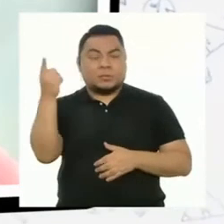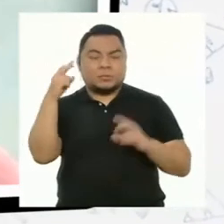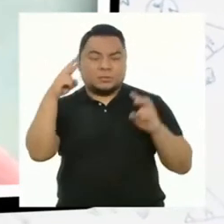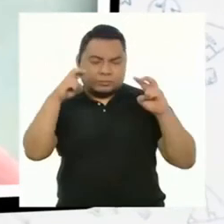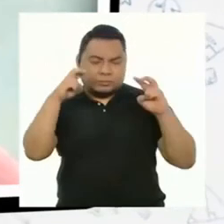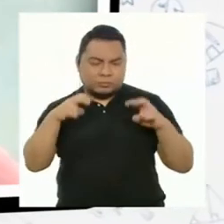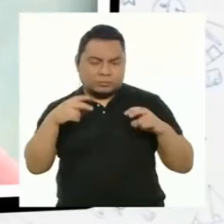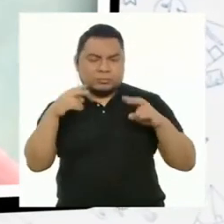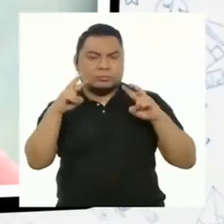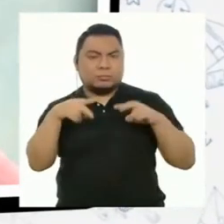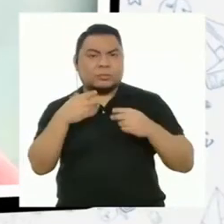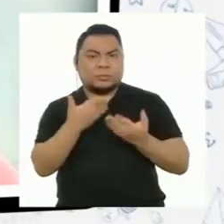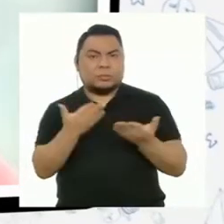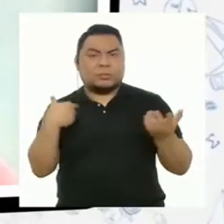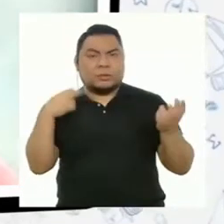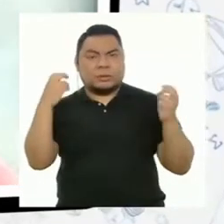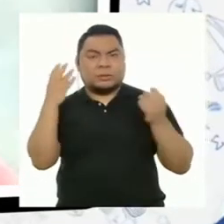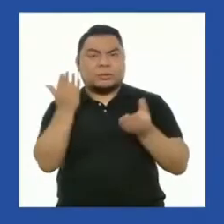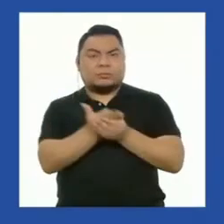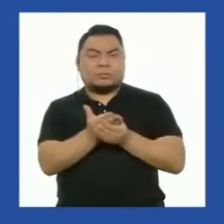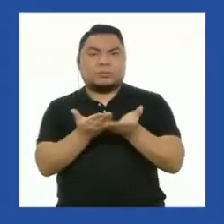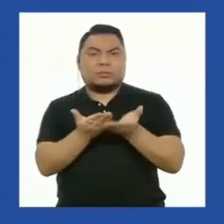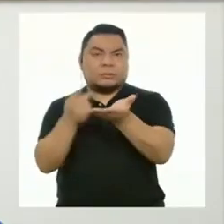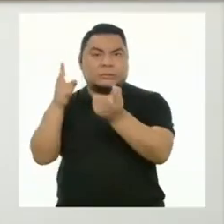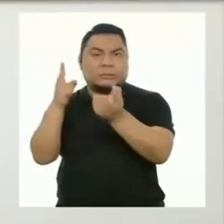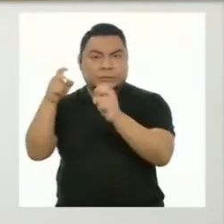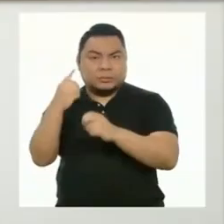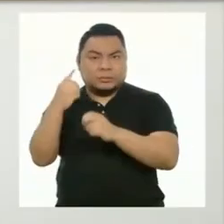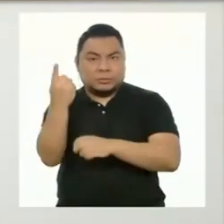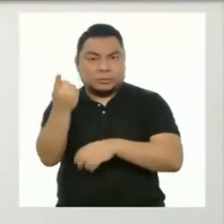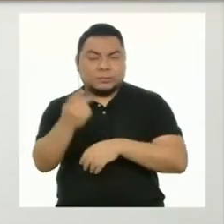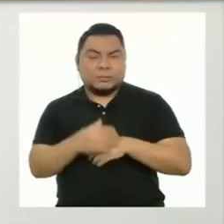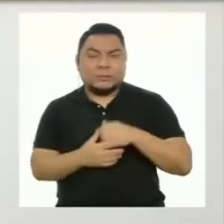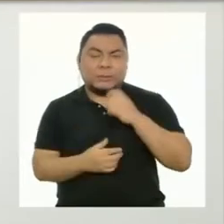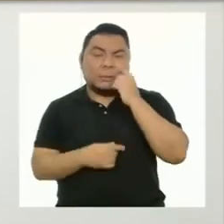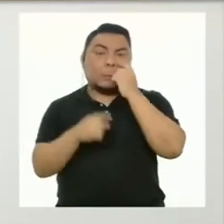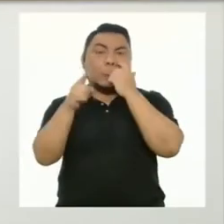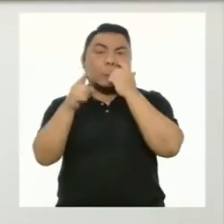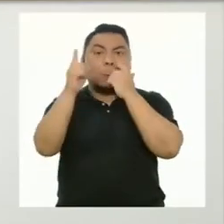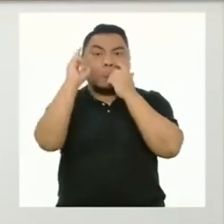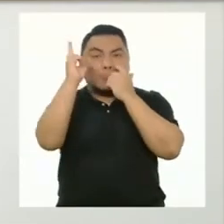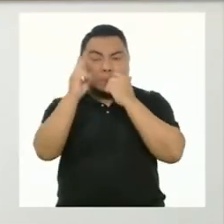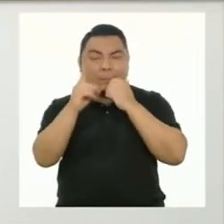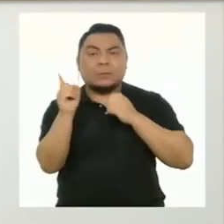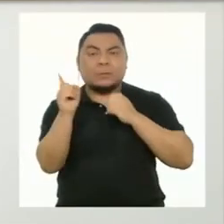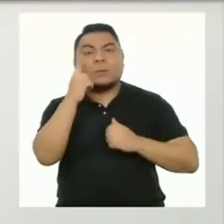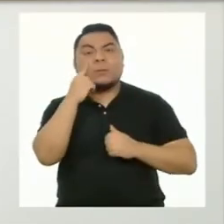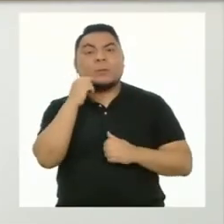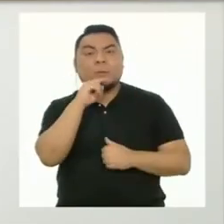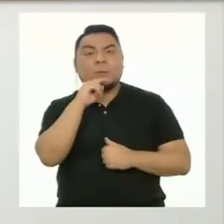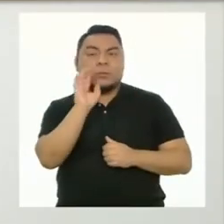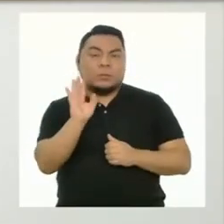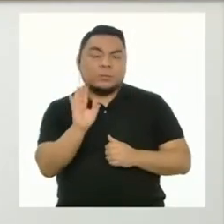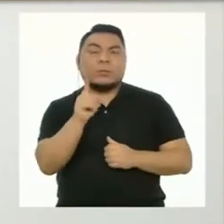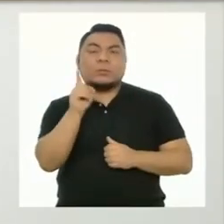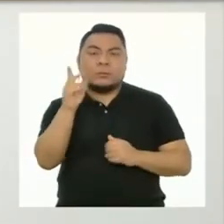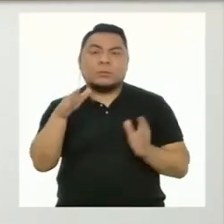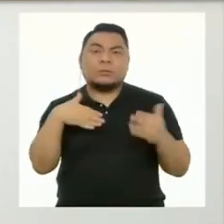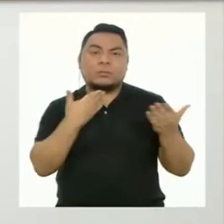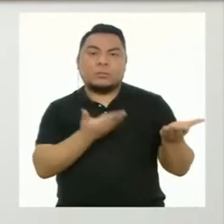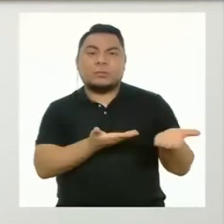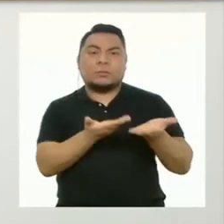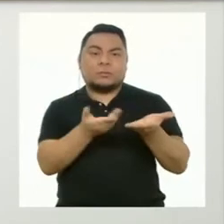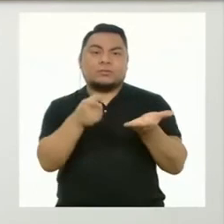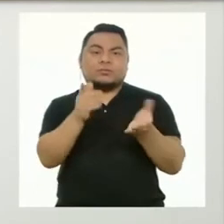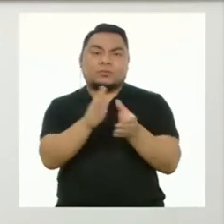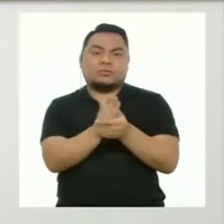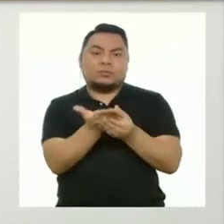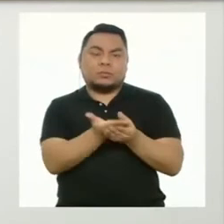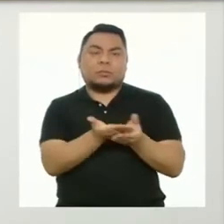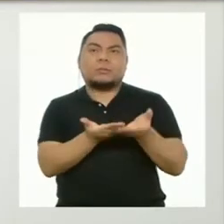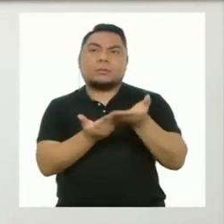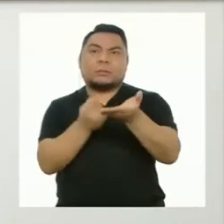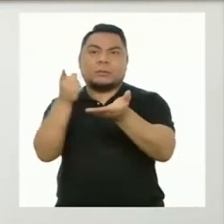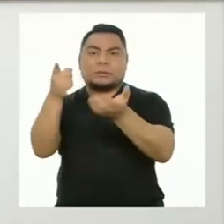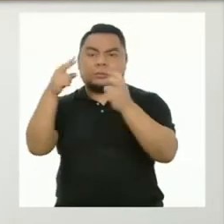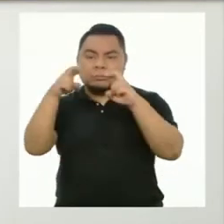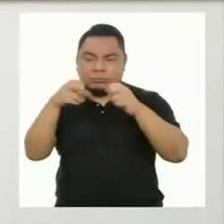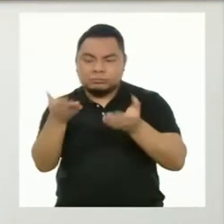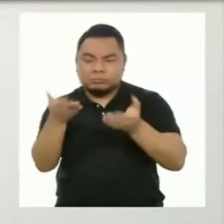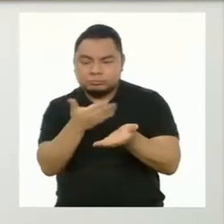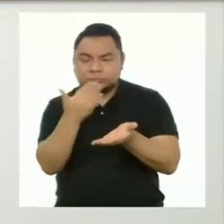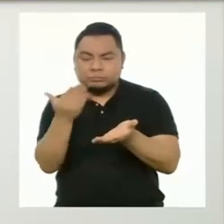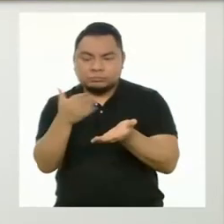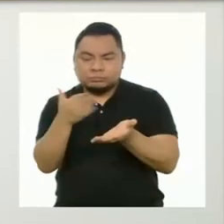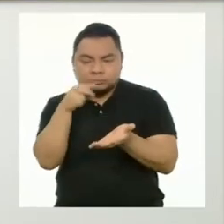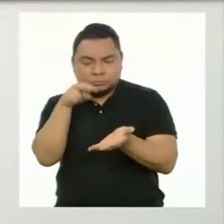evaluador de los productos en mi portafolio. Tu profesor o profesora puede evaluar tu portafolio